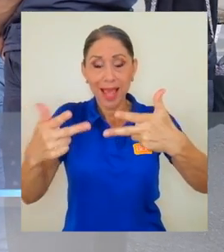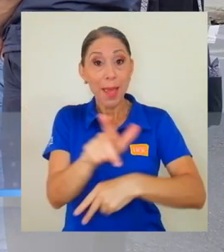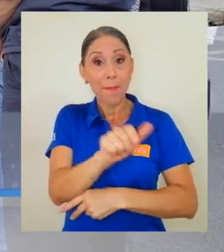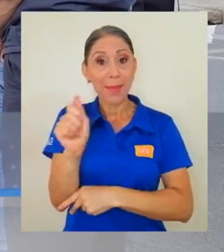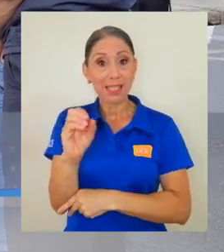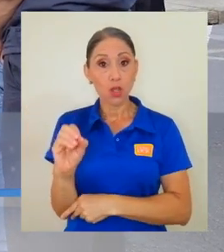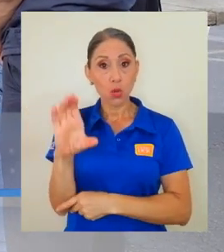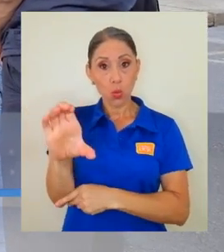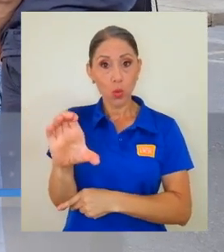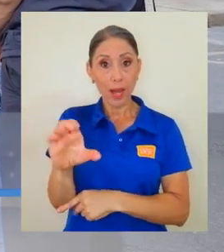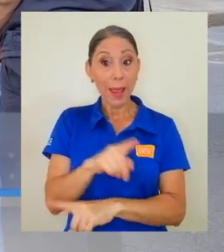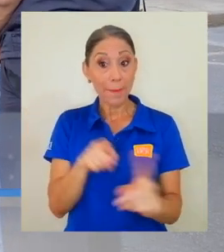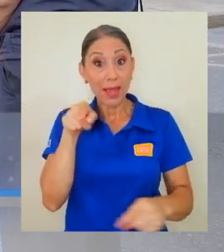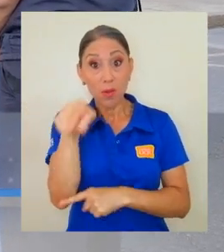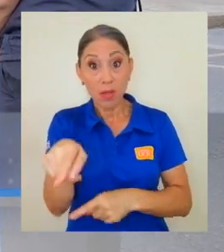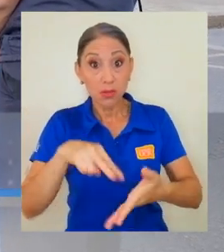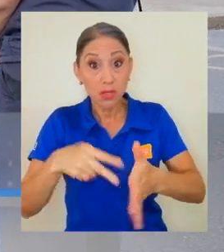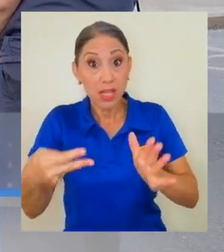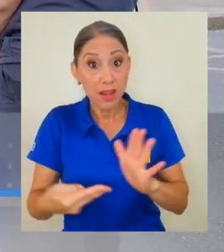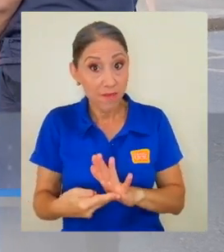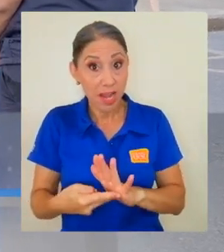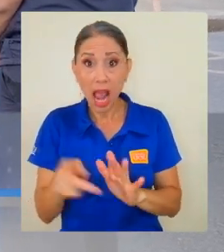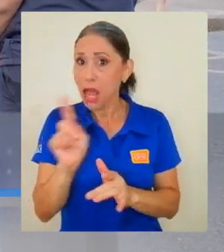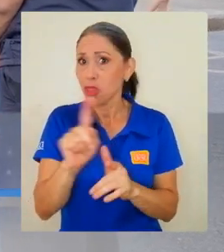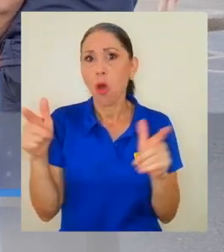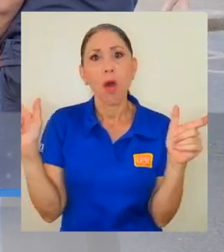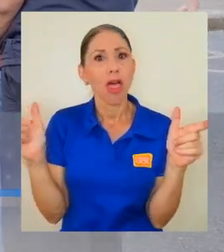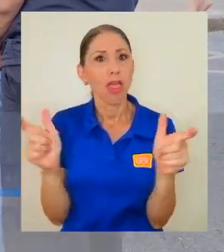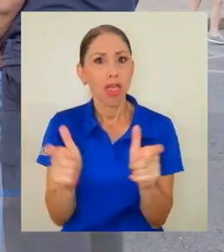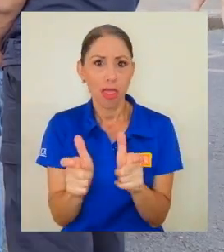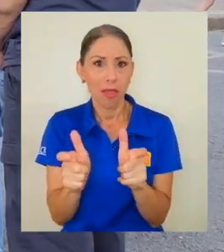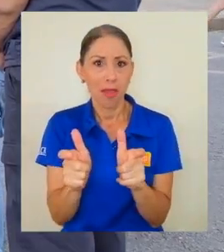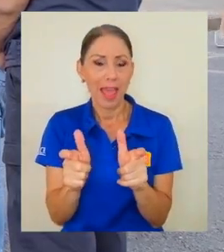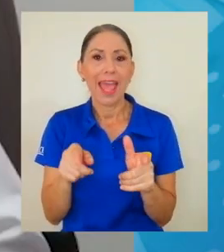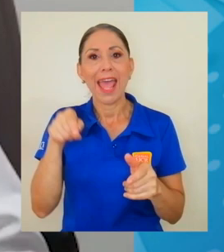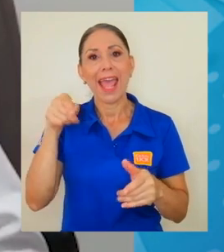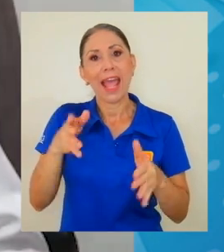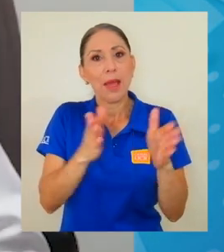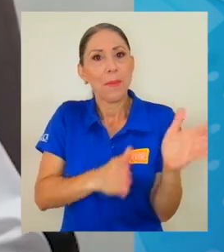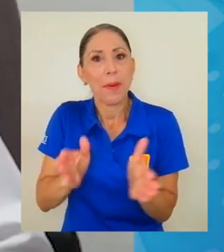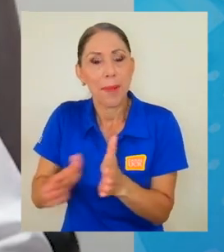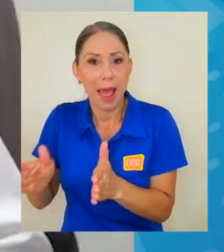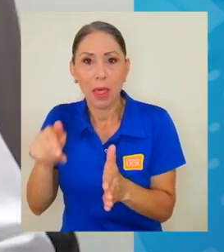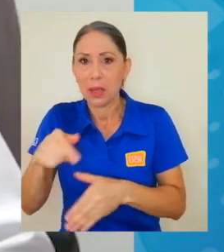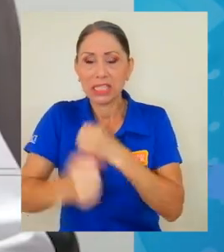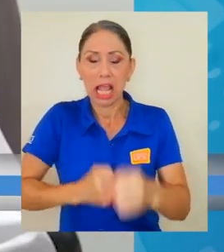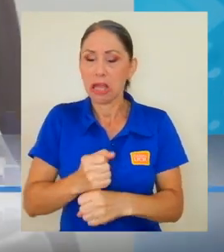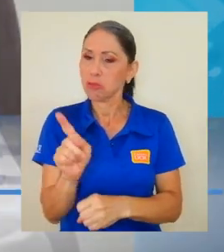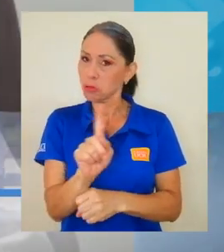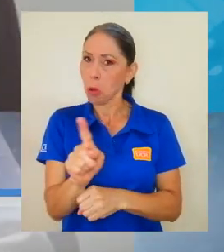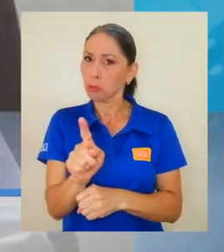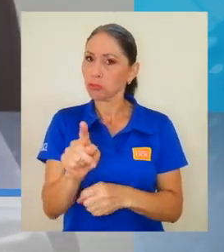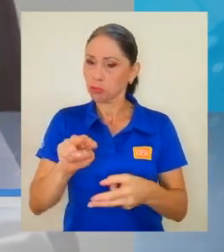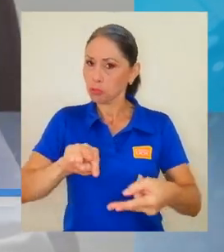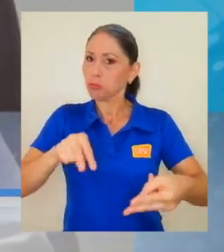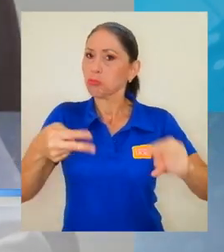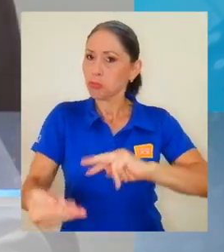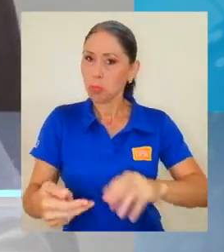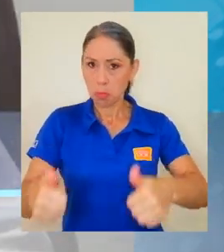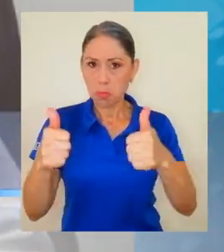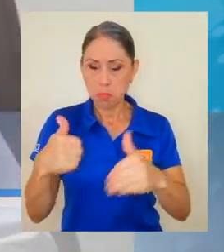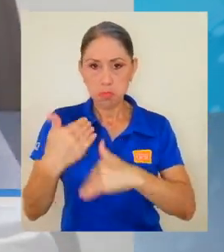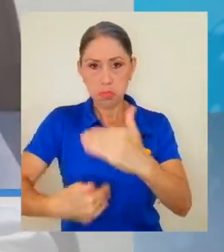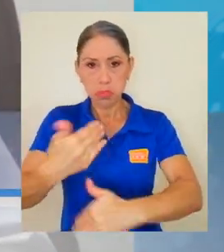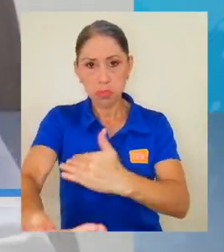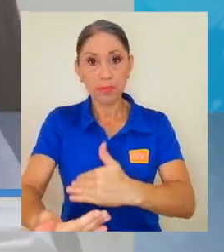obstante, este formato no le restará a lo que se tiene preparado para este año. Vamos a tener recargada la versión 2020, que es